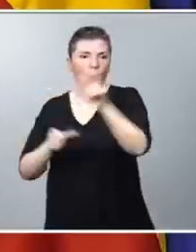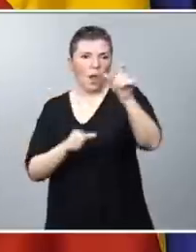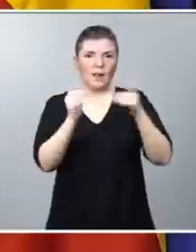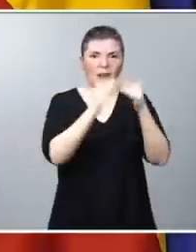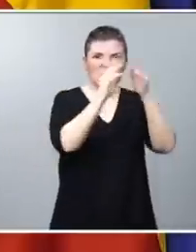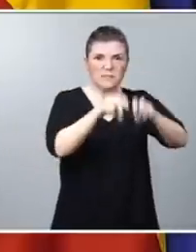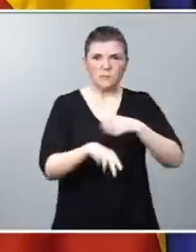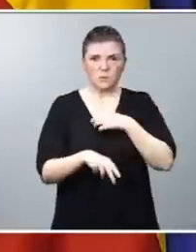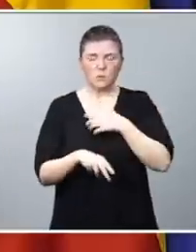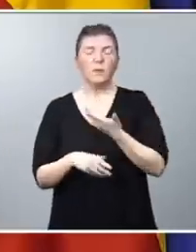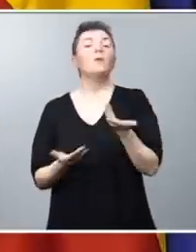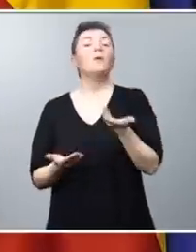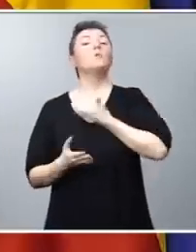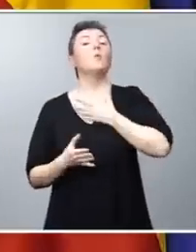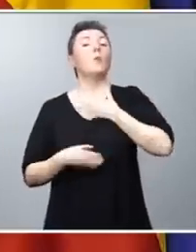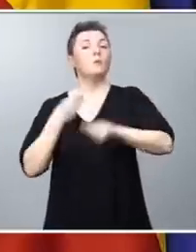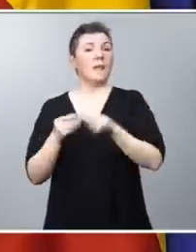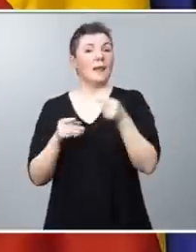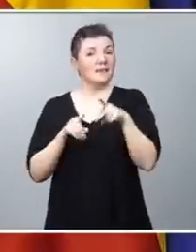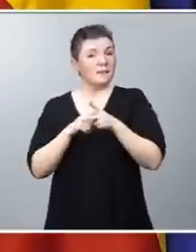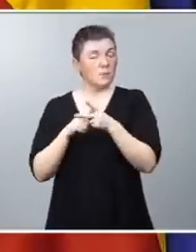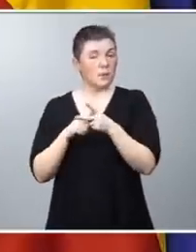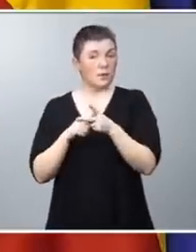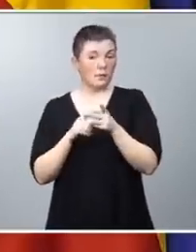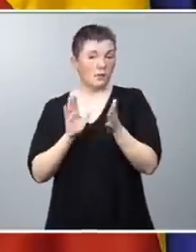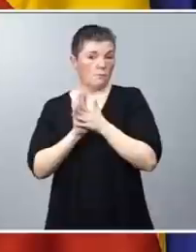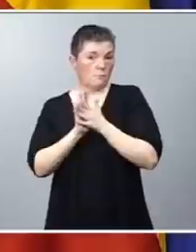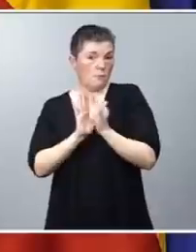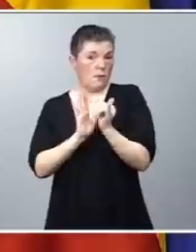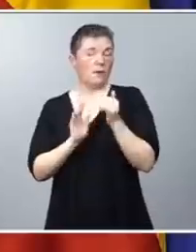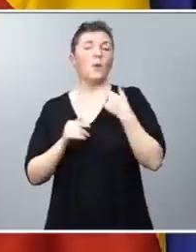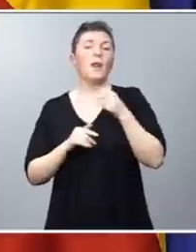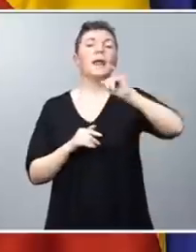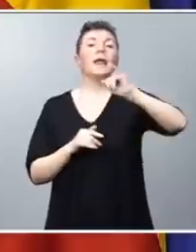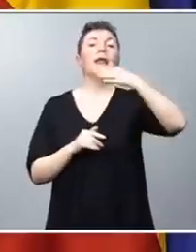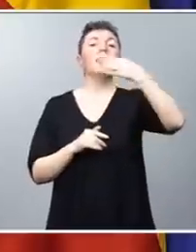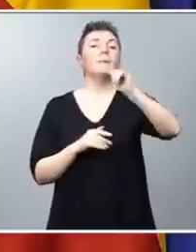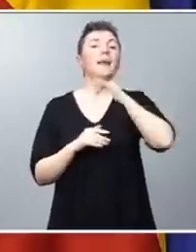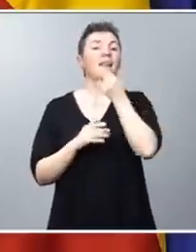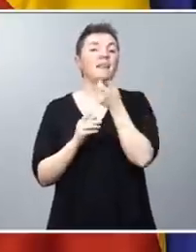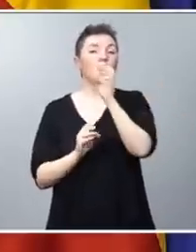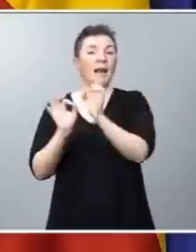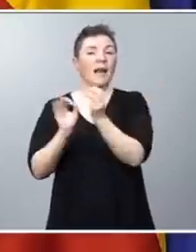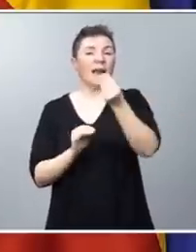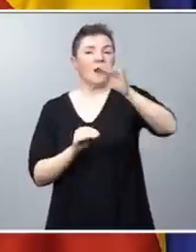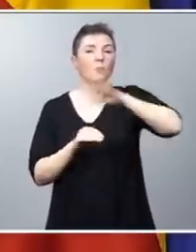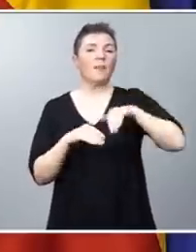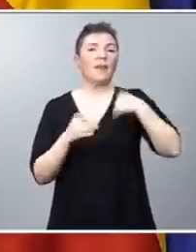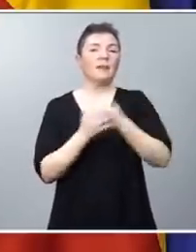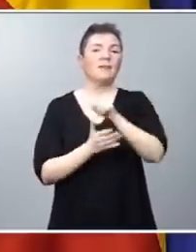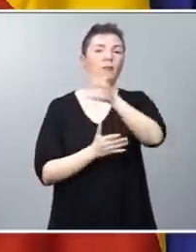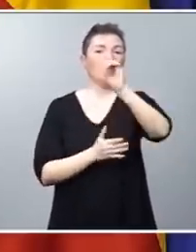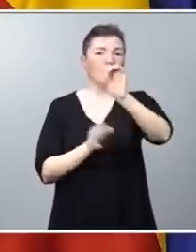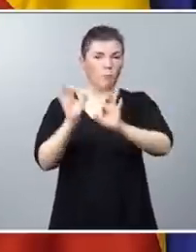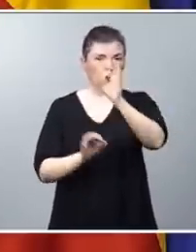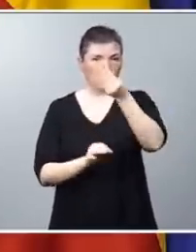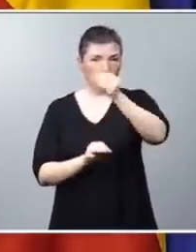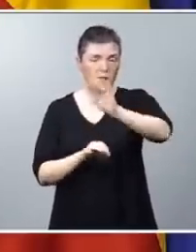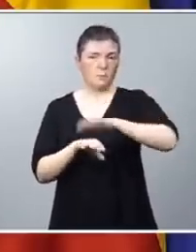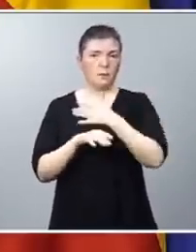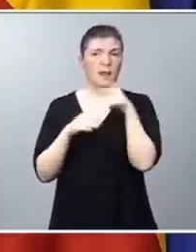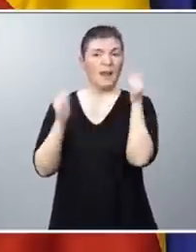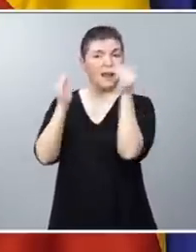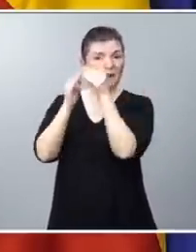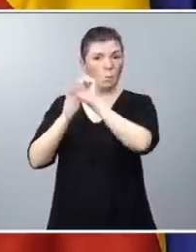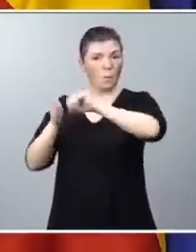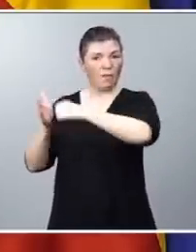podrán utilizar esa herramienta que tienen en sus manos, que es el IBI, a través de un recargo que puede llegar hasta el 150% para sacar esa vivienda